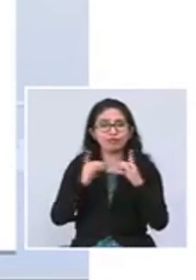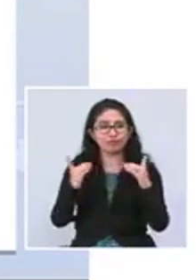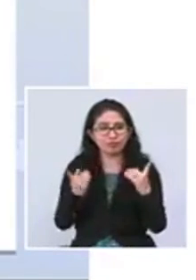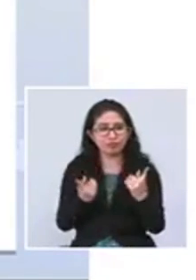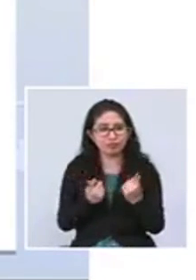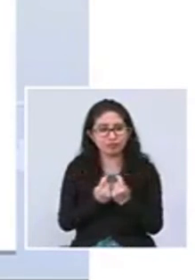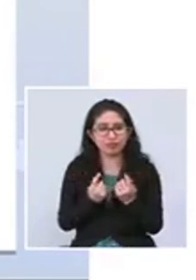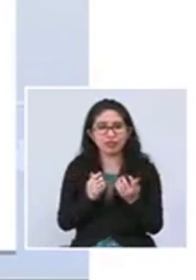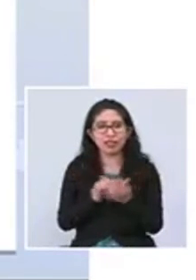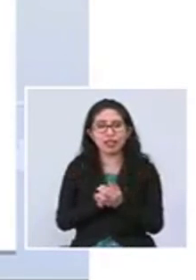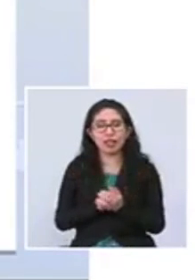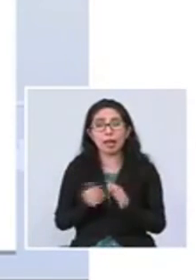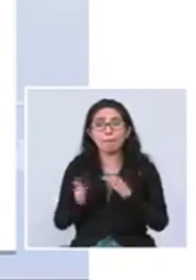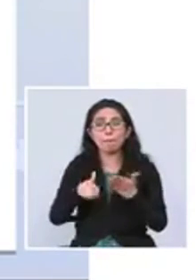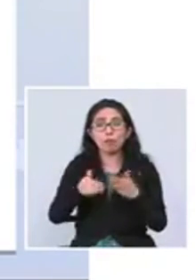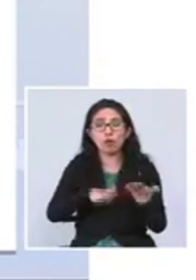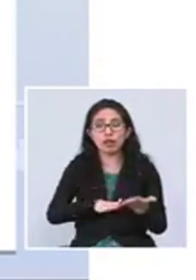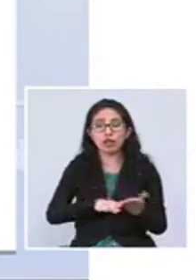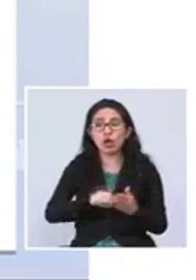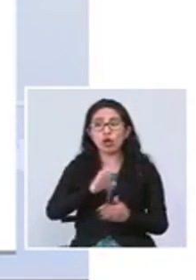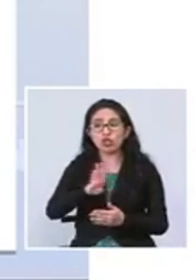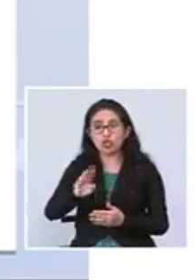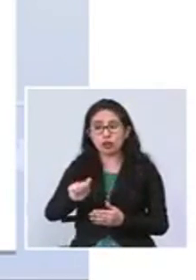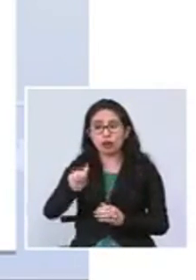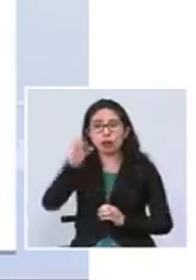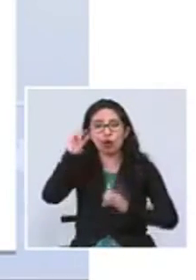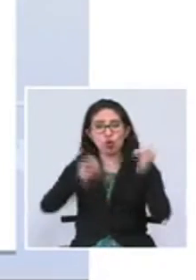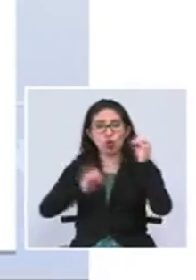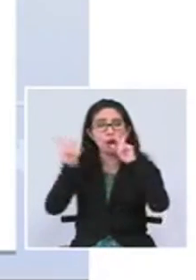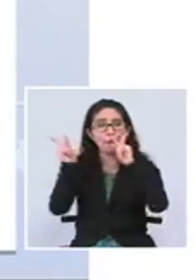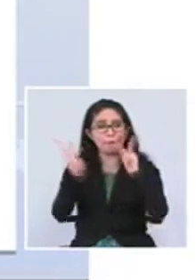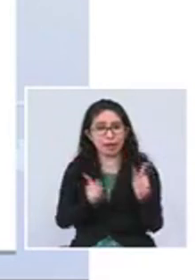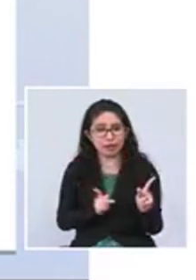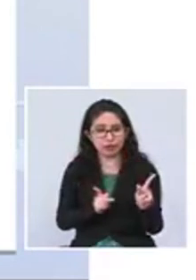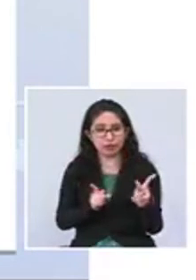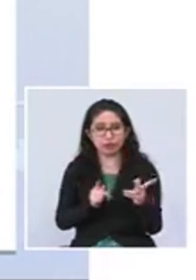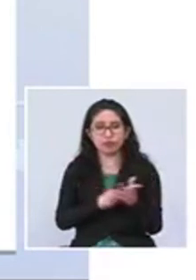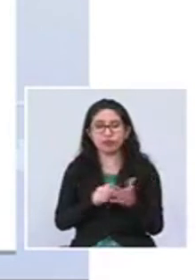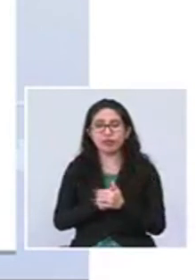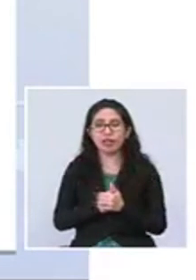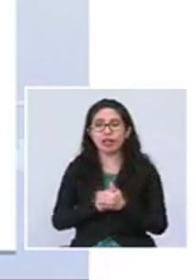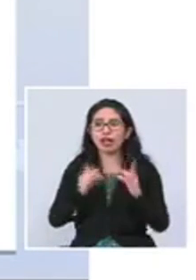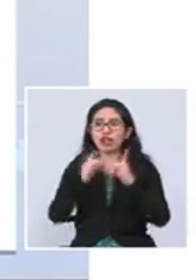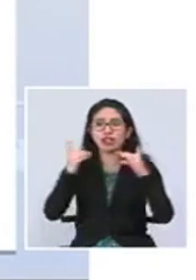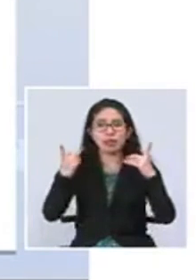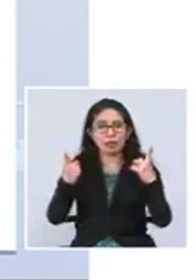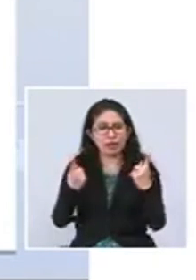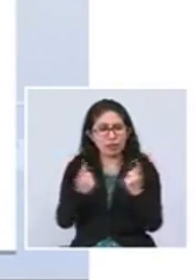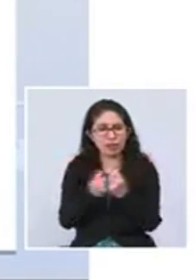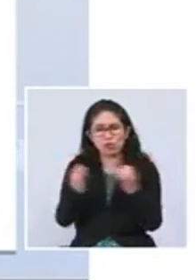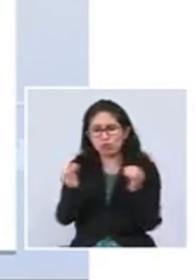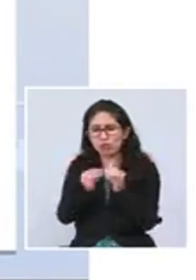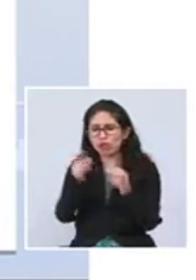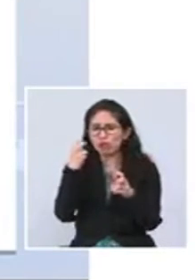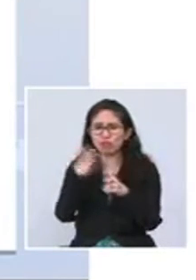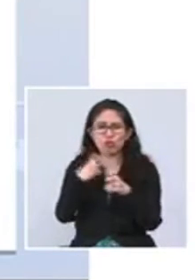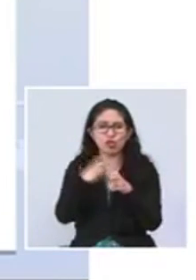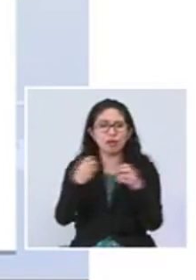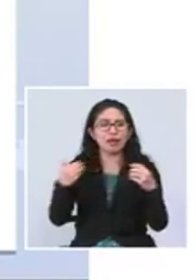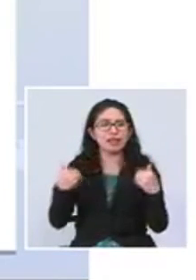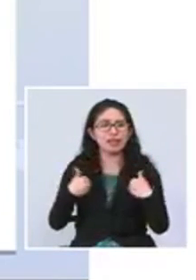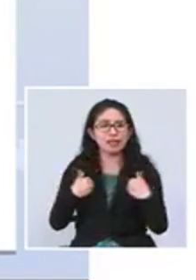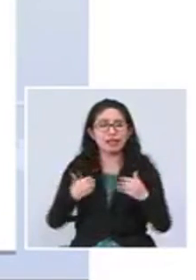tasa de letalidad son Cochabamba, Oruri y Pando. Por la tasa de incremento los departamentos que más están siendo afectados actualmente